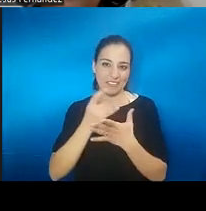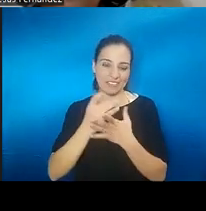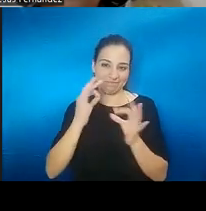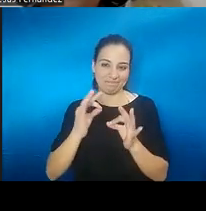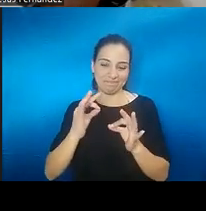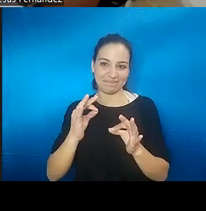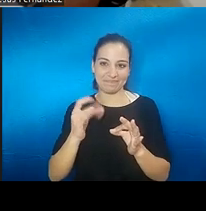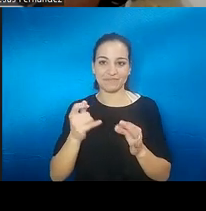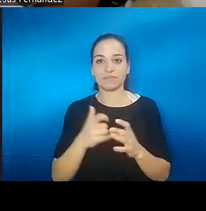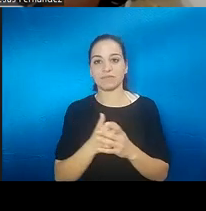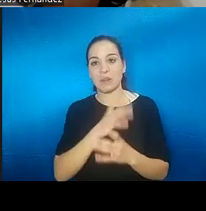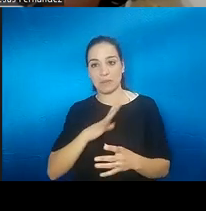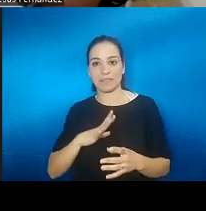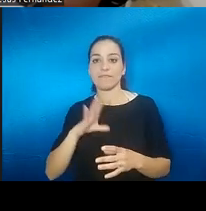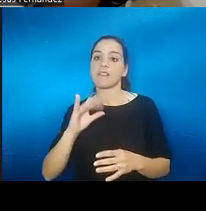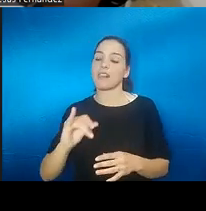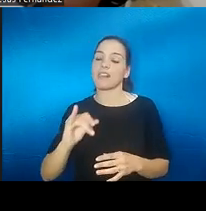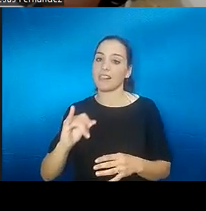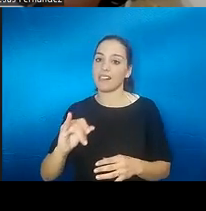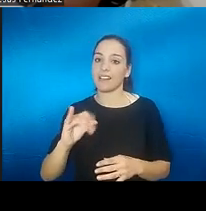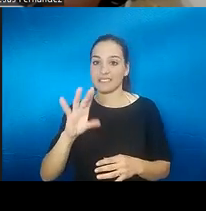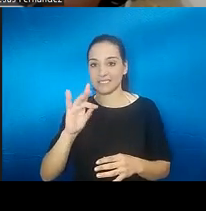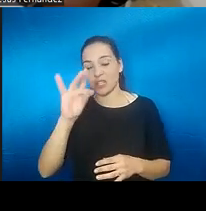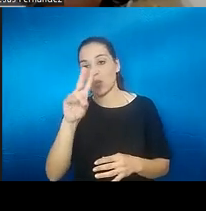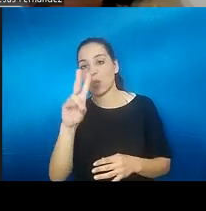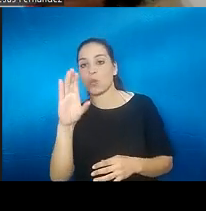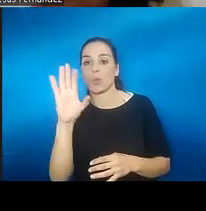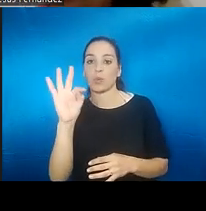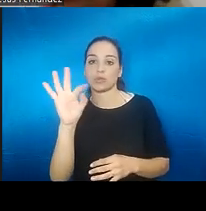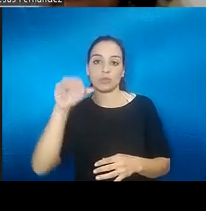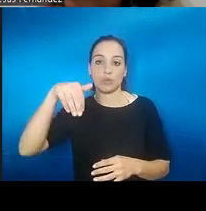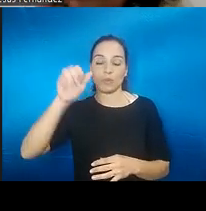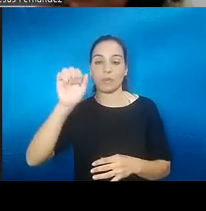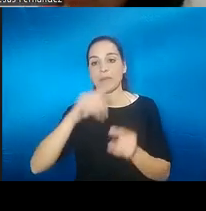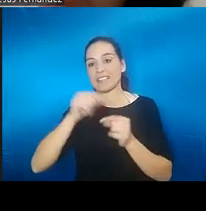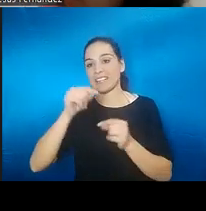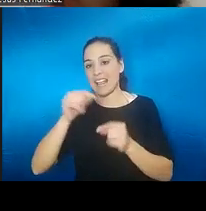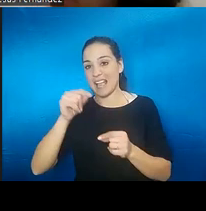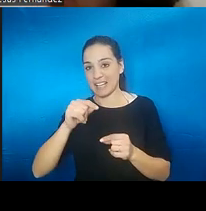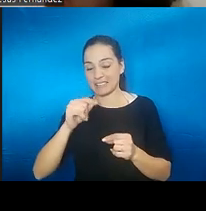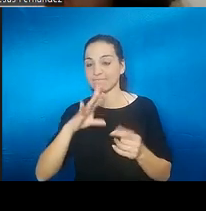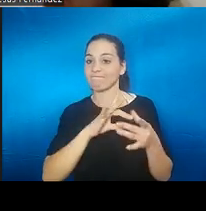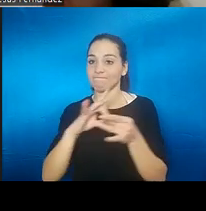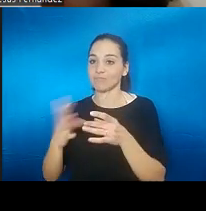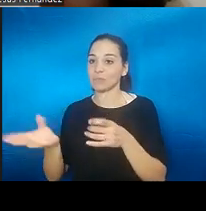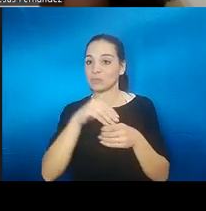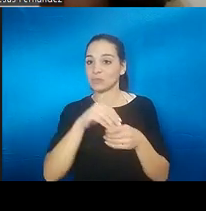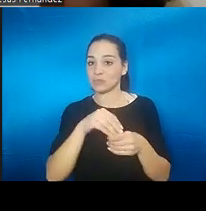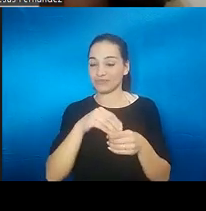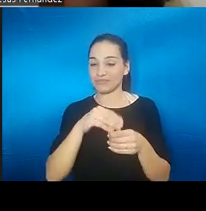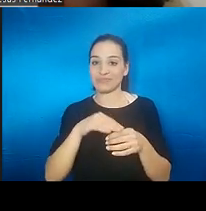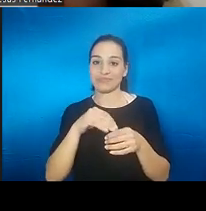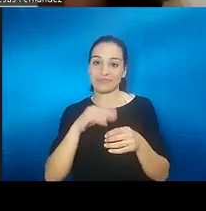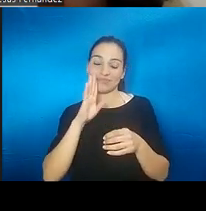existen dos técnicas una es la gustometría que está incluida en el el kit que os